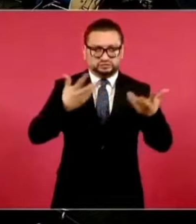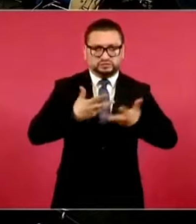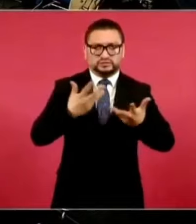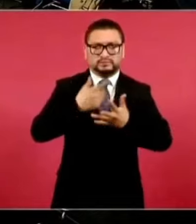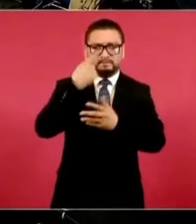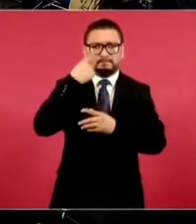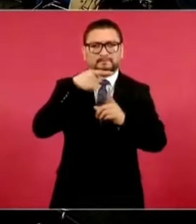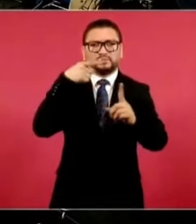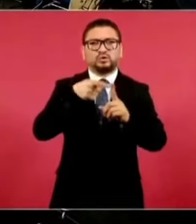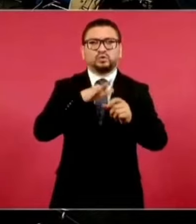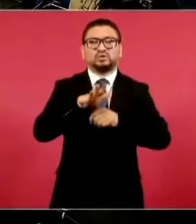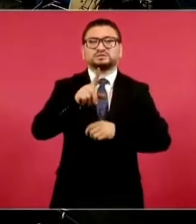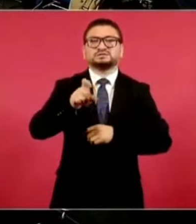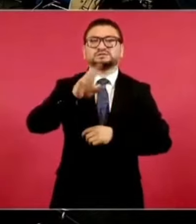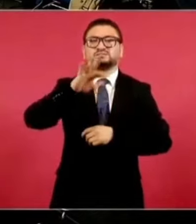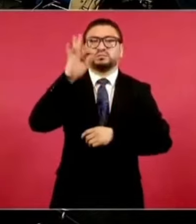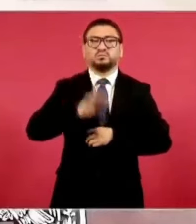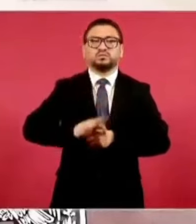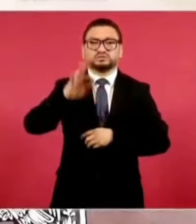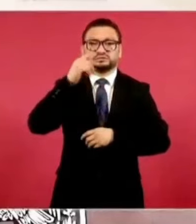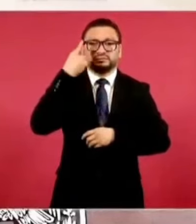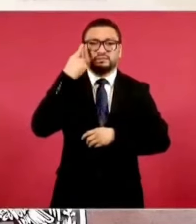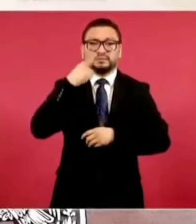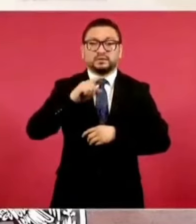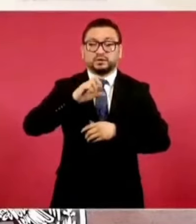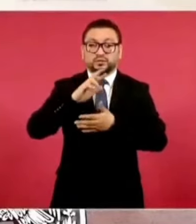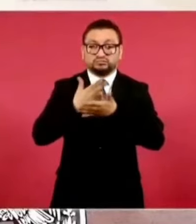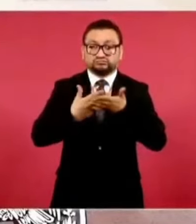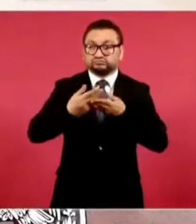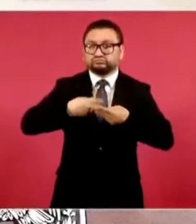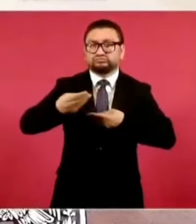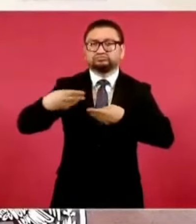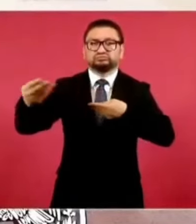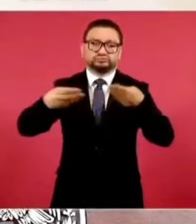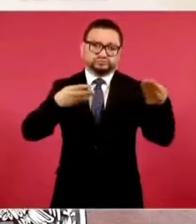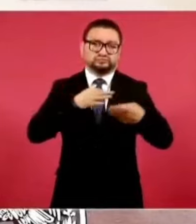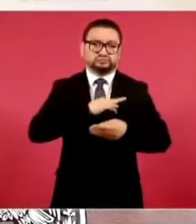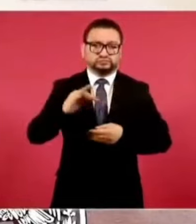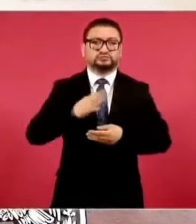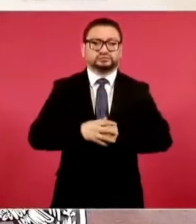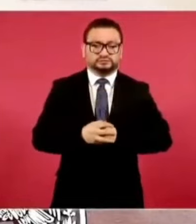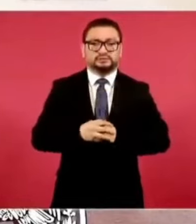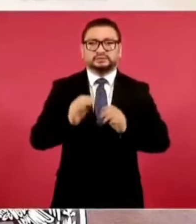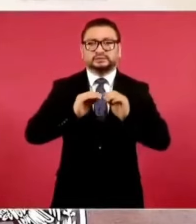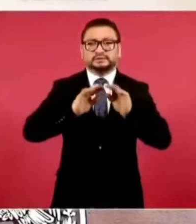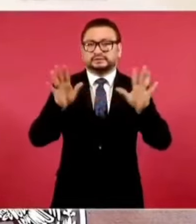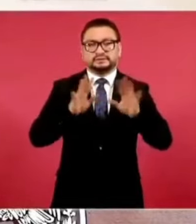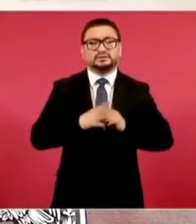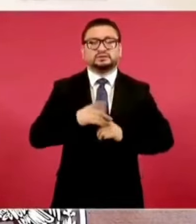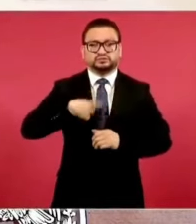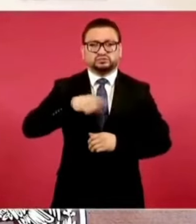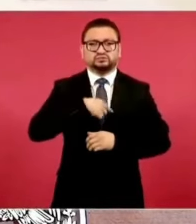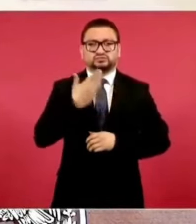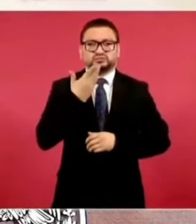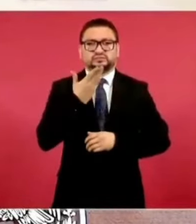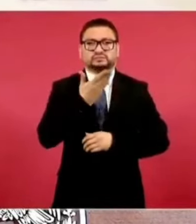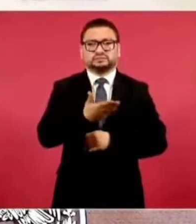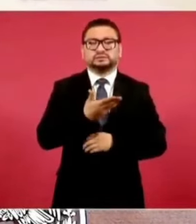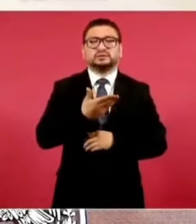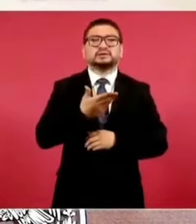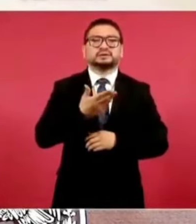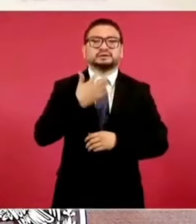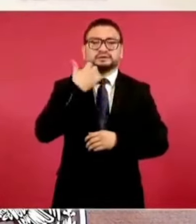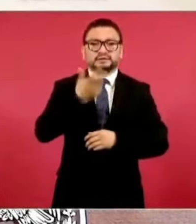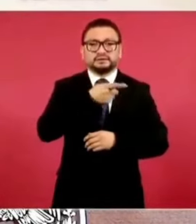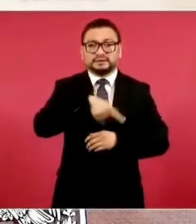lograr el 100 por ciento de las recetas surtidas, exigir desde luego que los